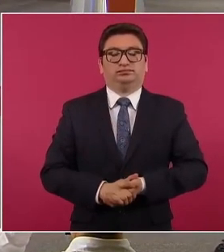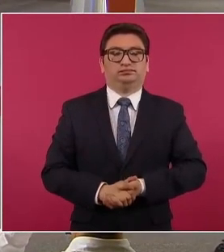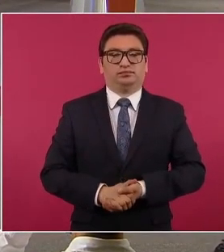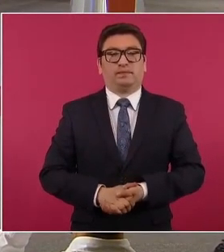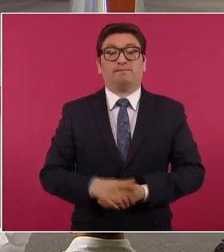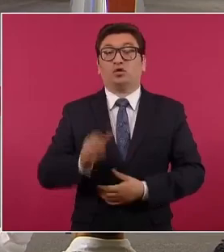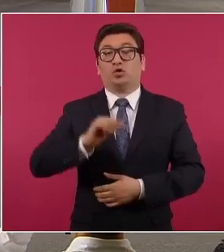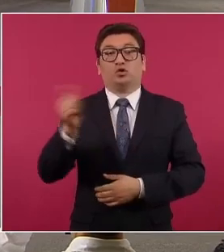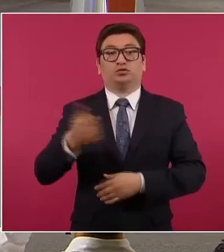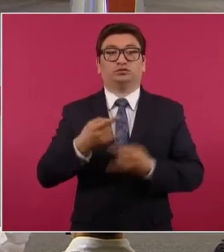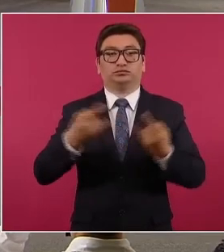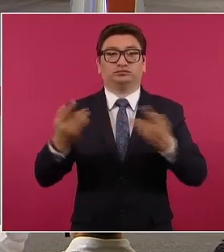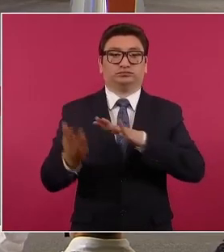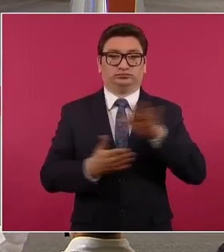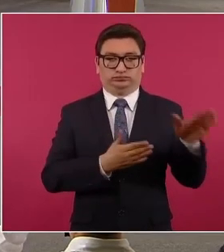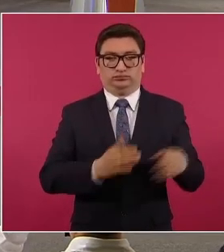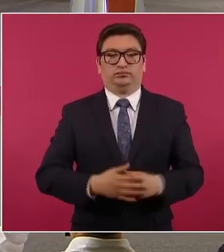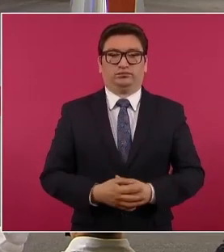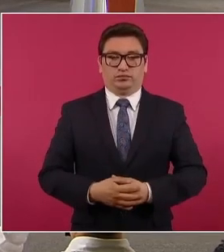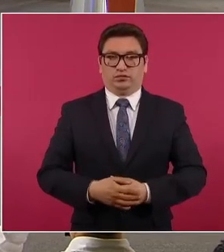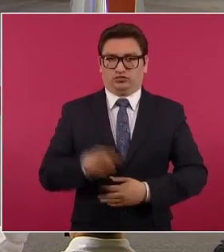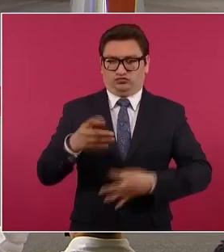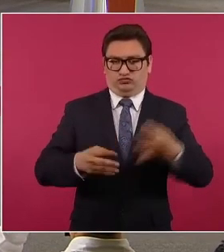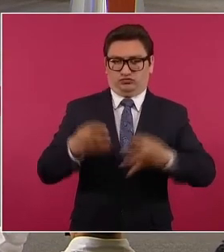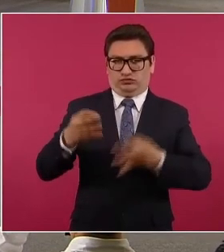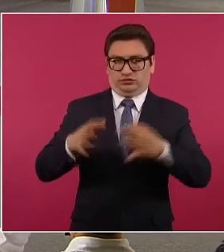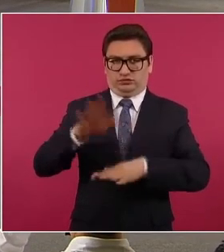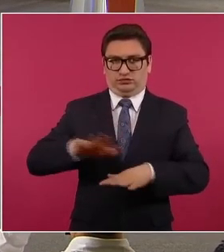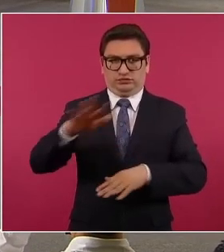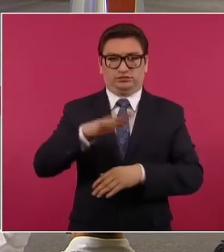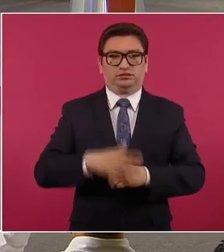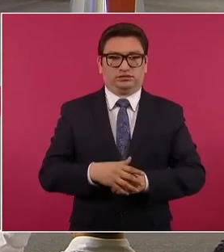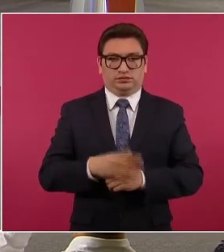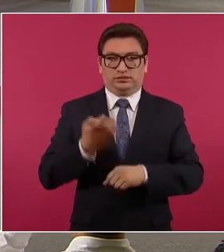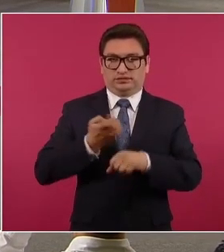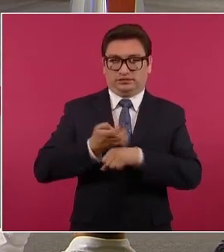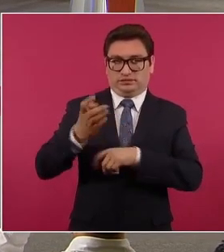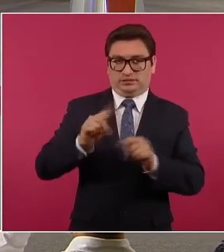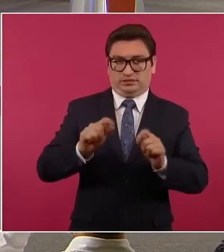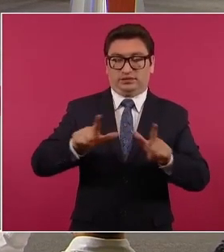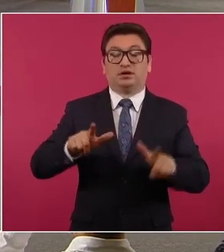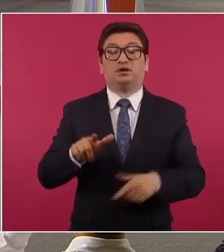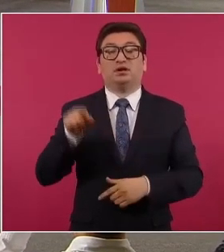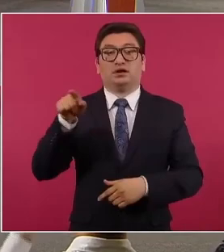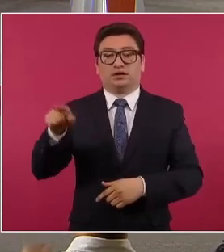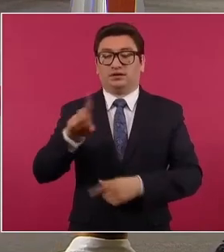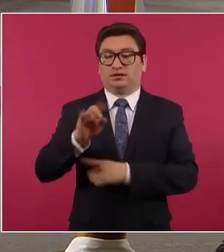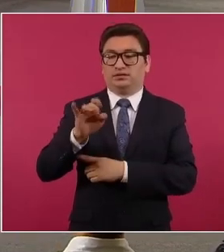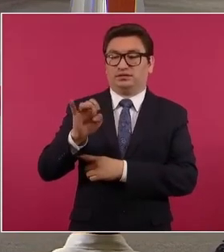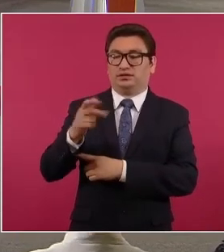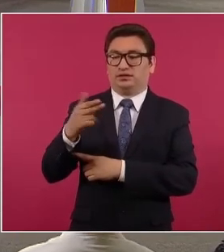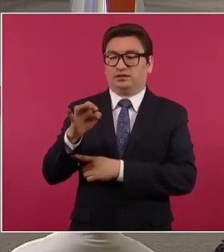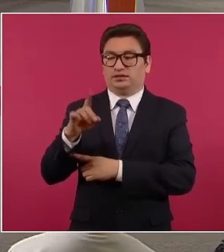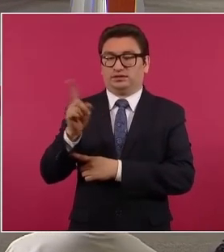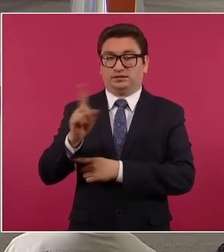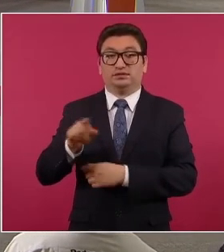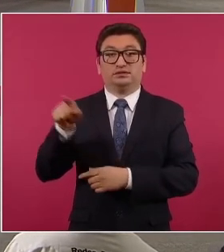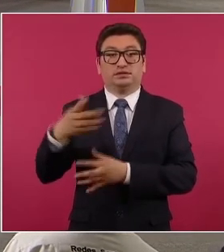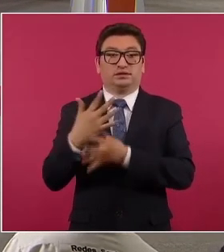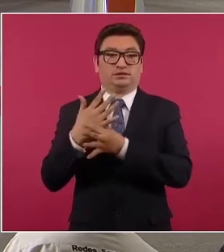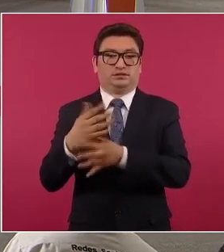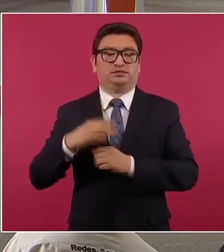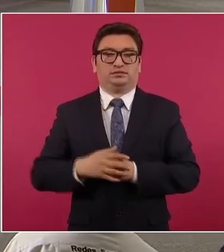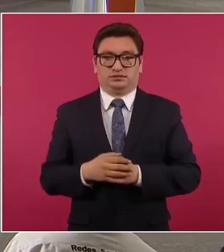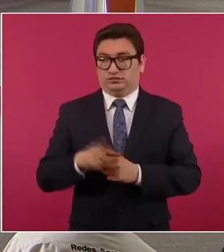Otro caso también de un juez de control del estado de Tlaxcala, Daniel Hernández George, que determinó no